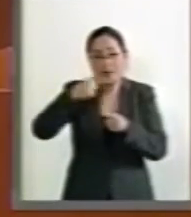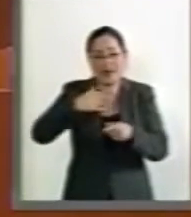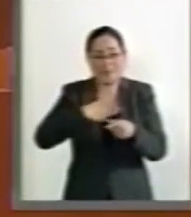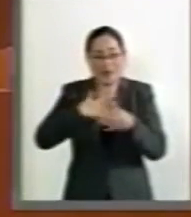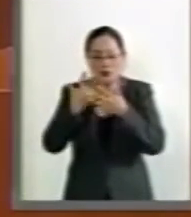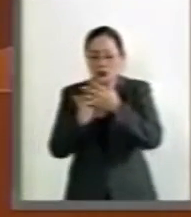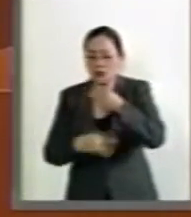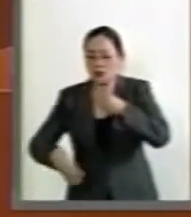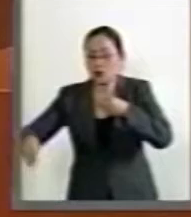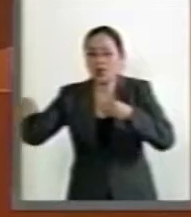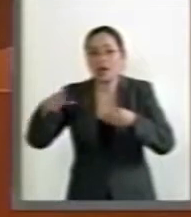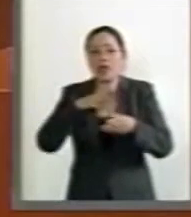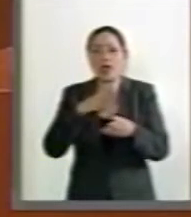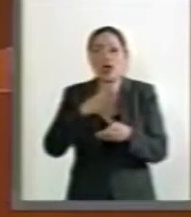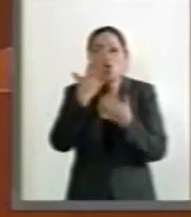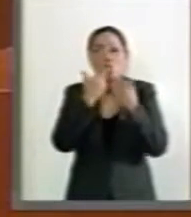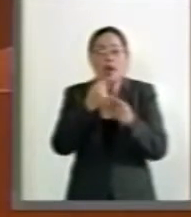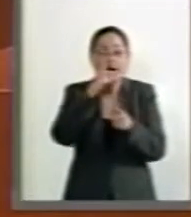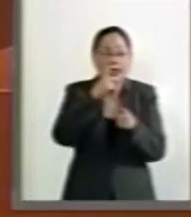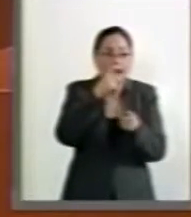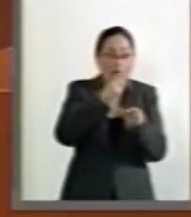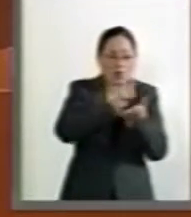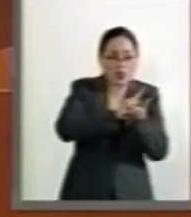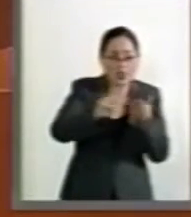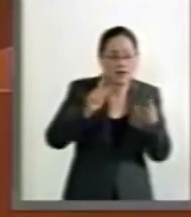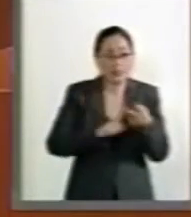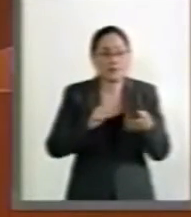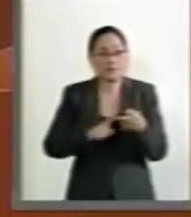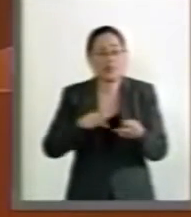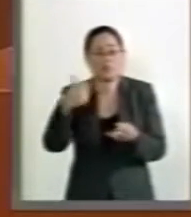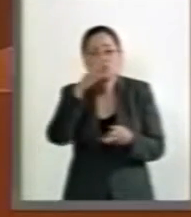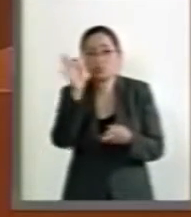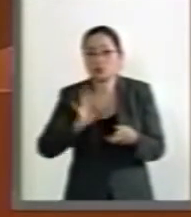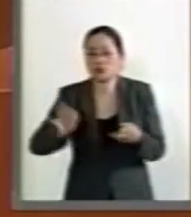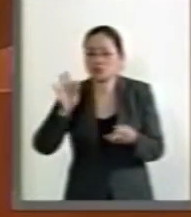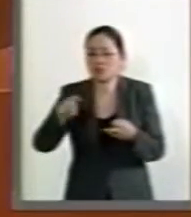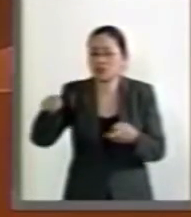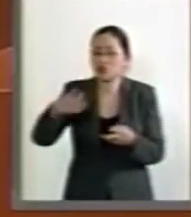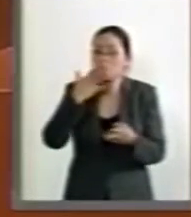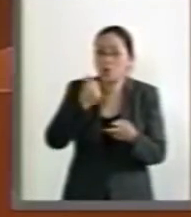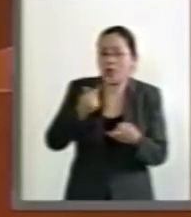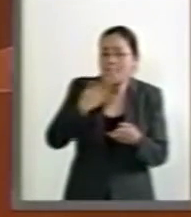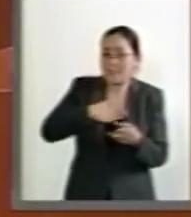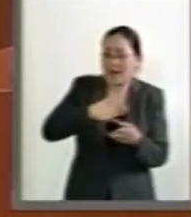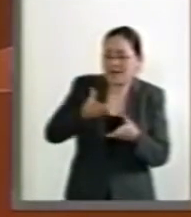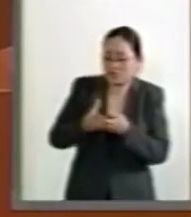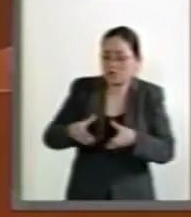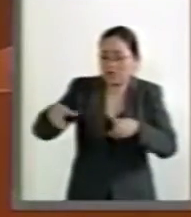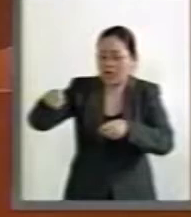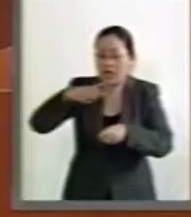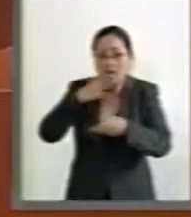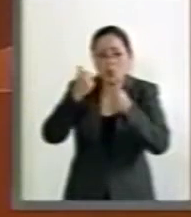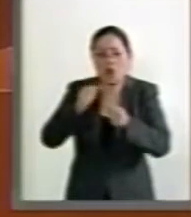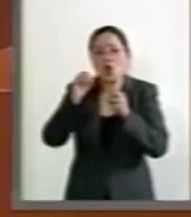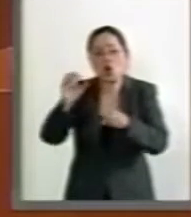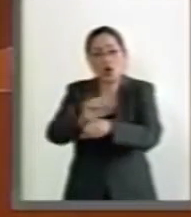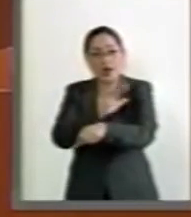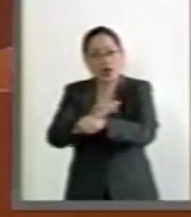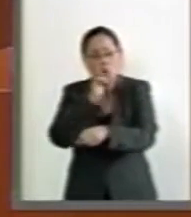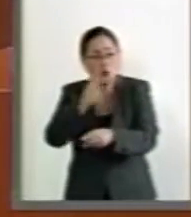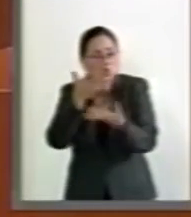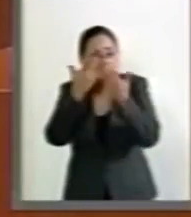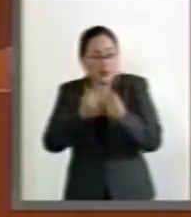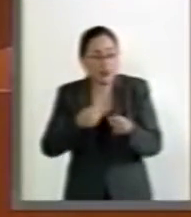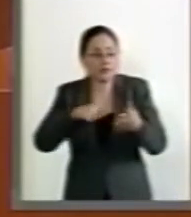de tres no tiene agua potable, más del 12% no tienen sanitarios o energía eléctrica.